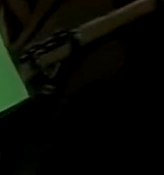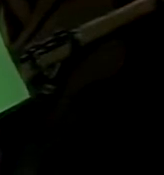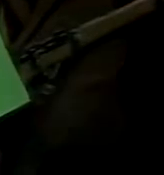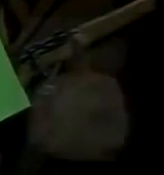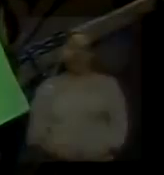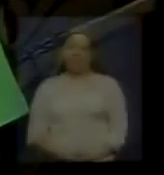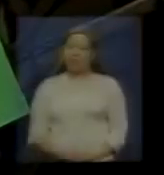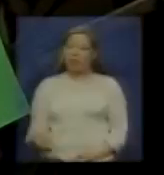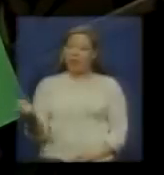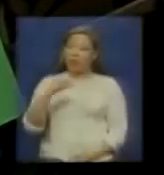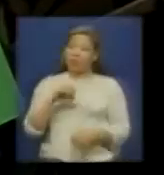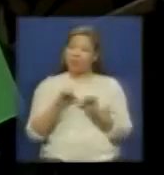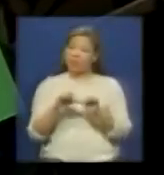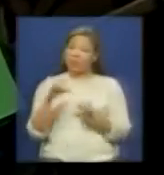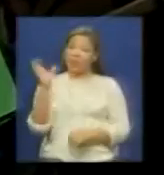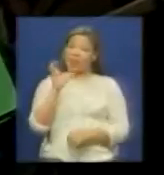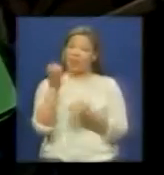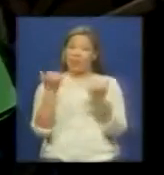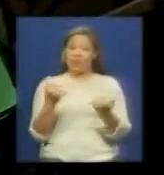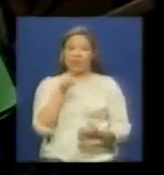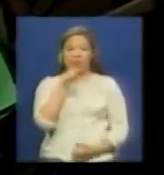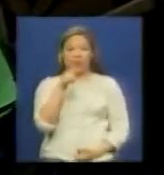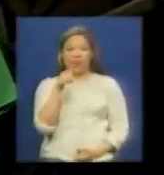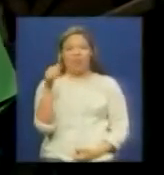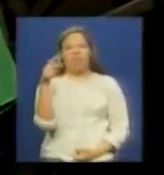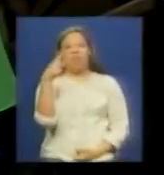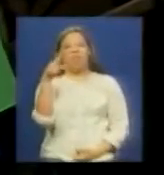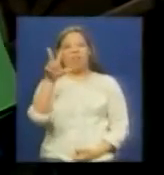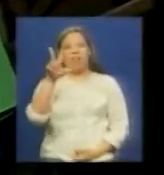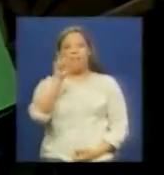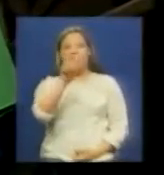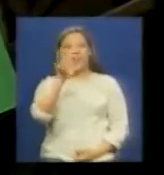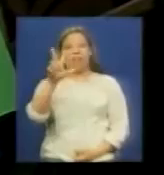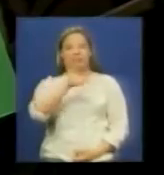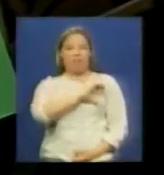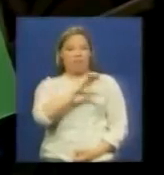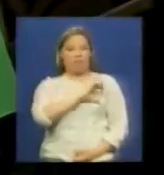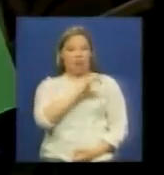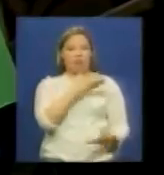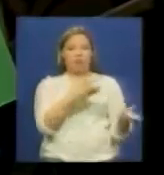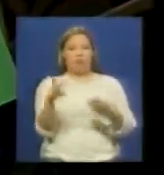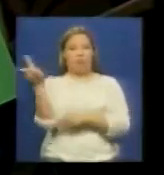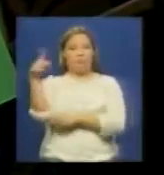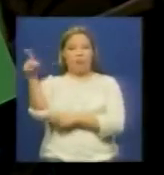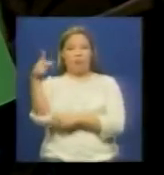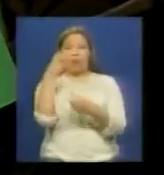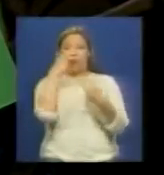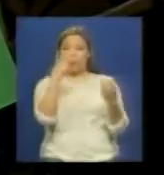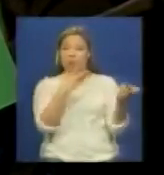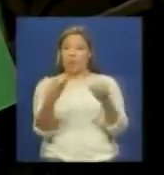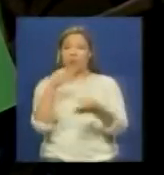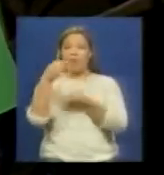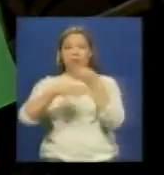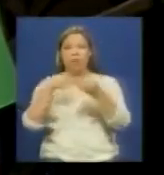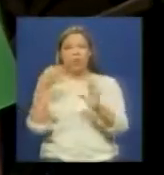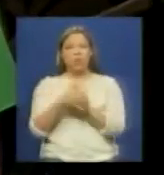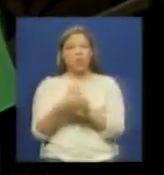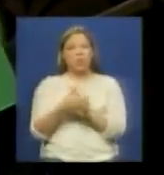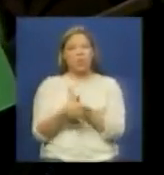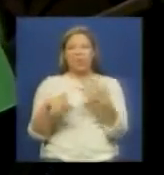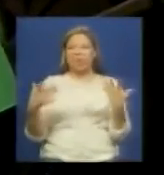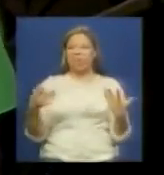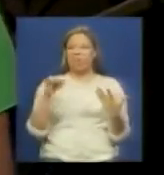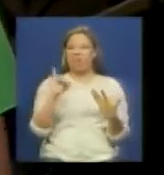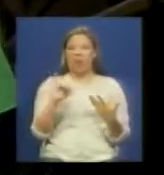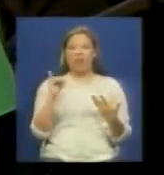con más de Caracas en directo desde el 23 de enero seguimos con nuestros aquí camaradas invitados que nos están hablando un poco acerca bueno de